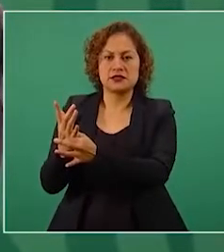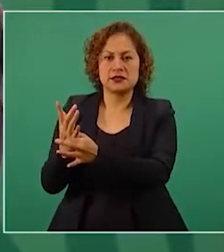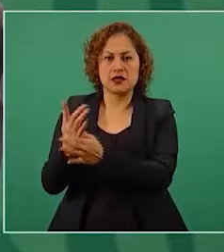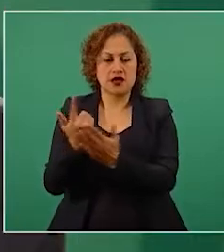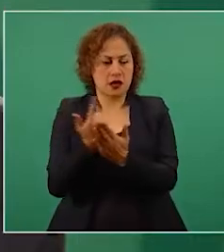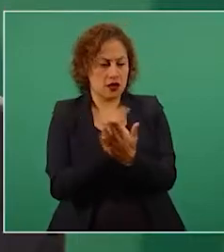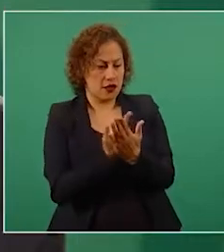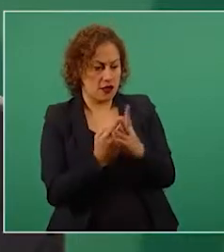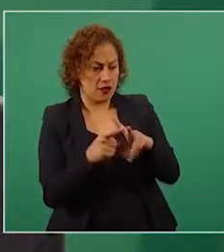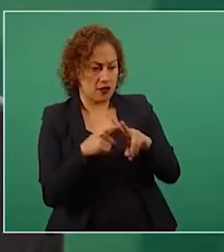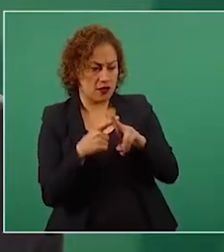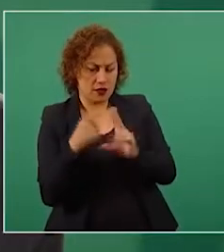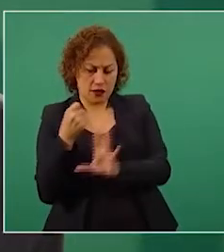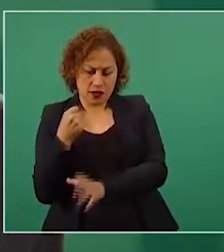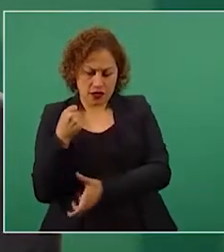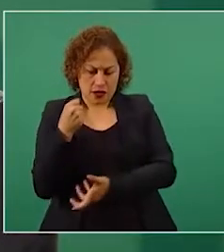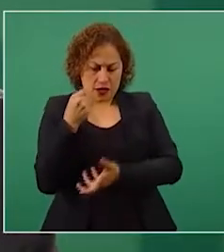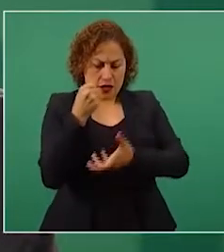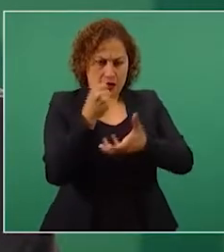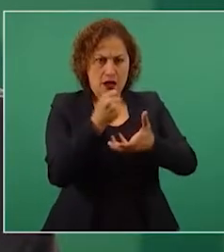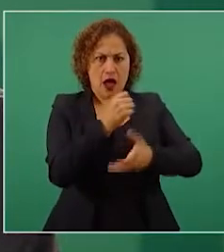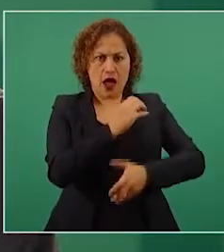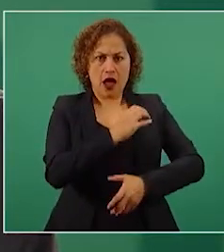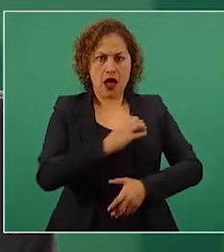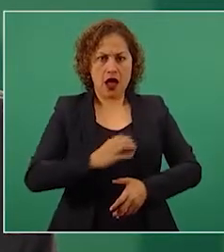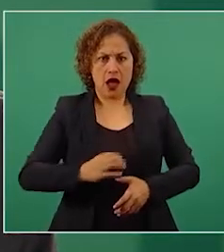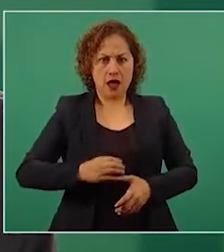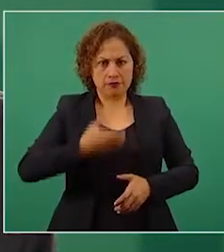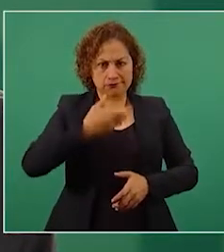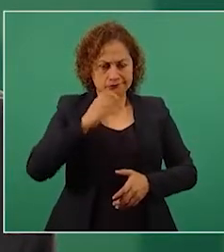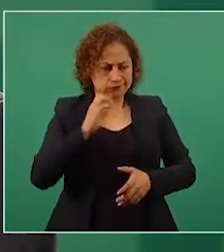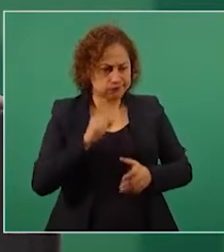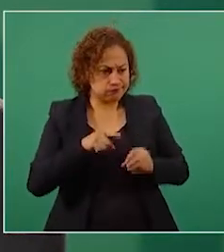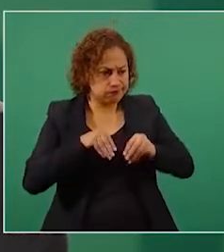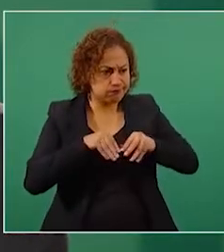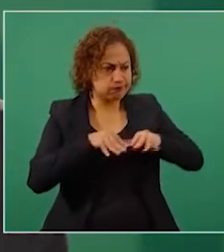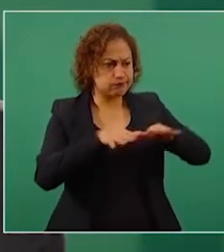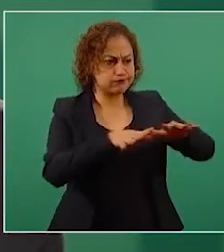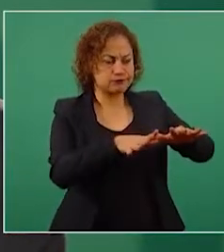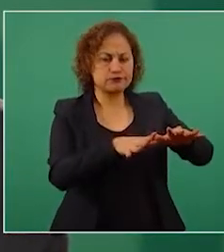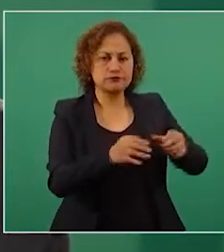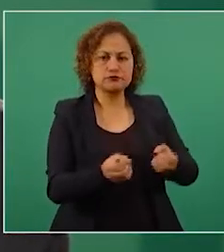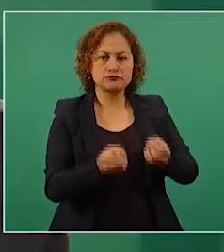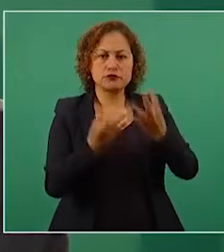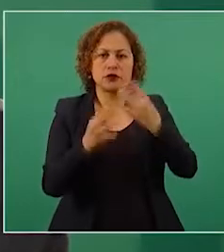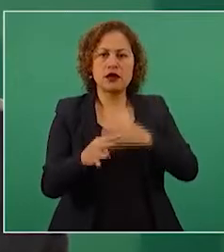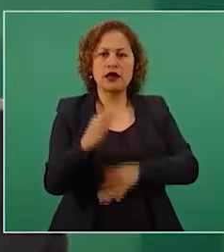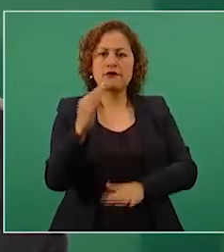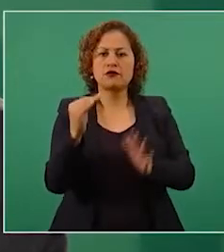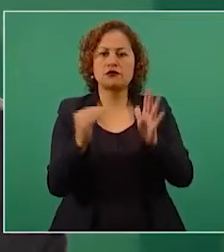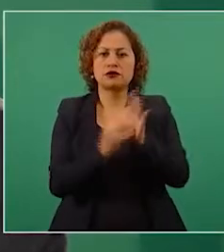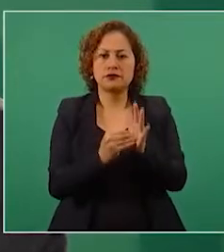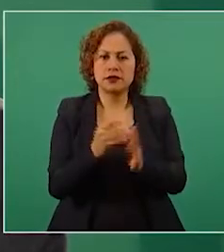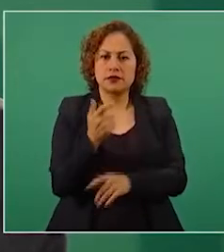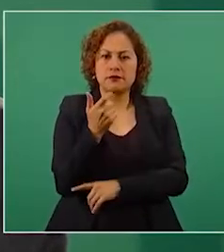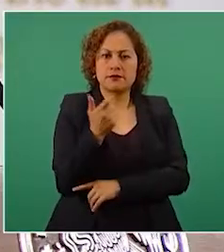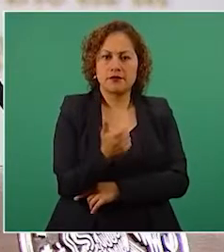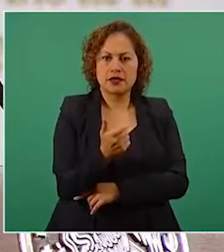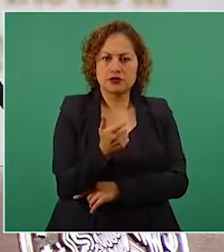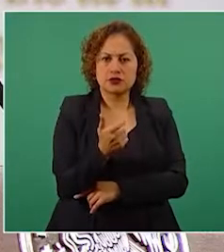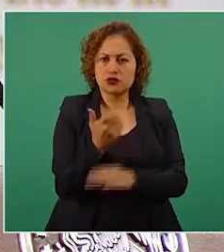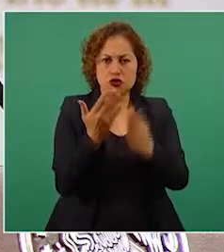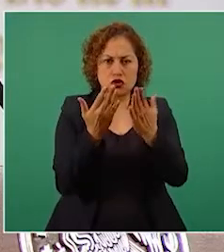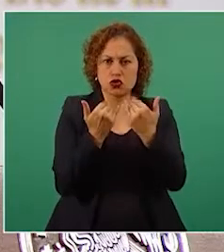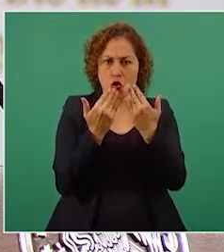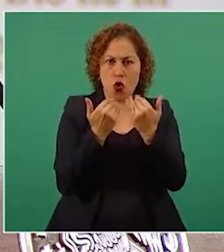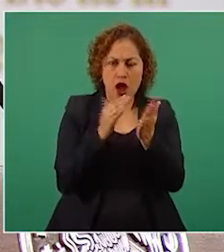en un caso de 14 mil pesos, en lo